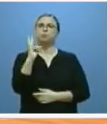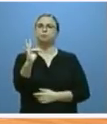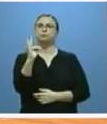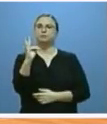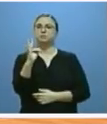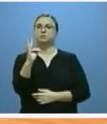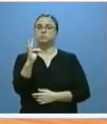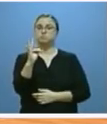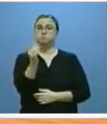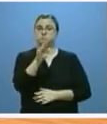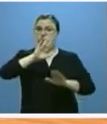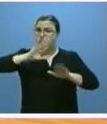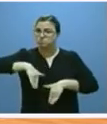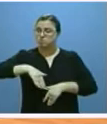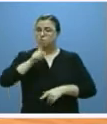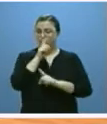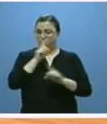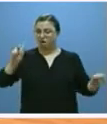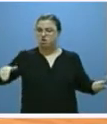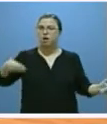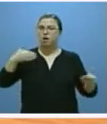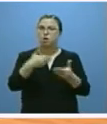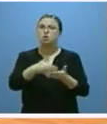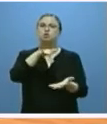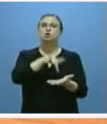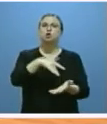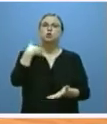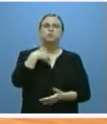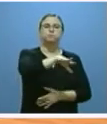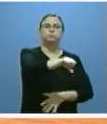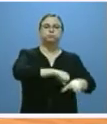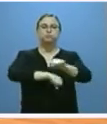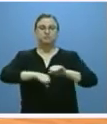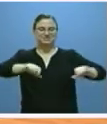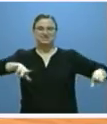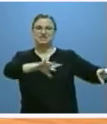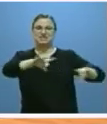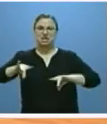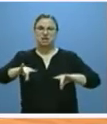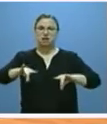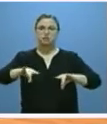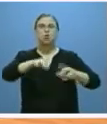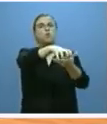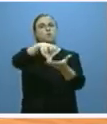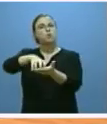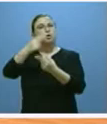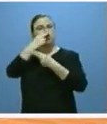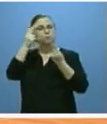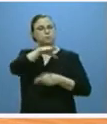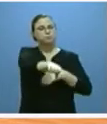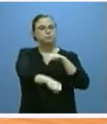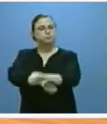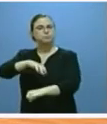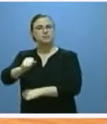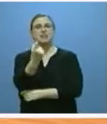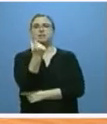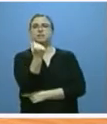en los últimos 12 meses han sido enajenadas 81 parcelas en polígonos de titularidad pública por